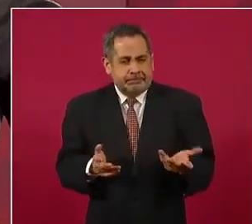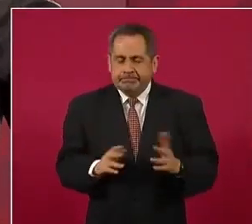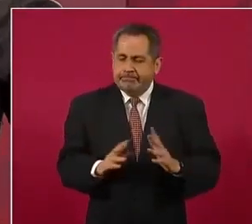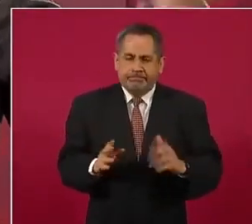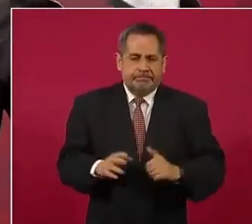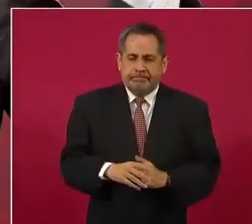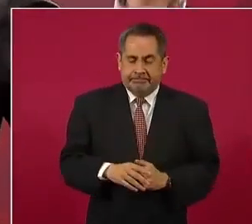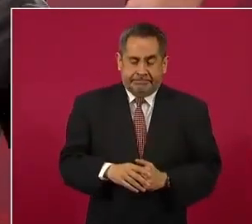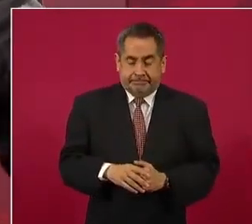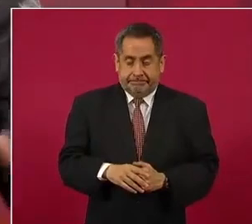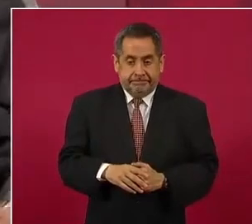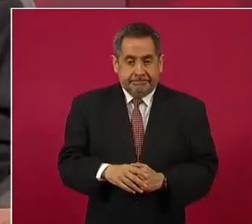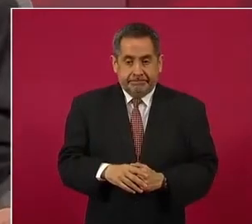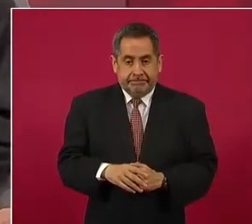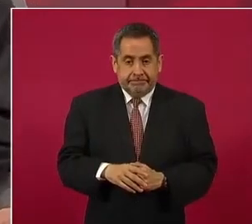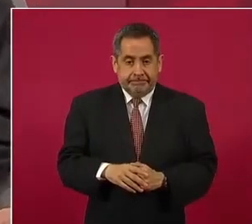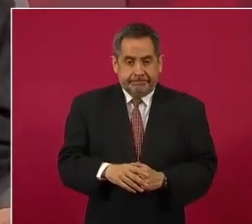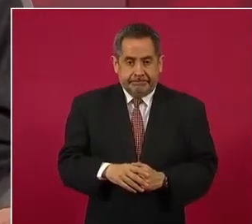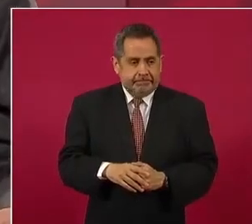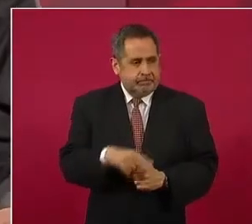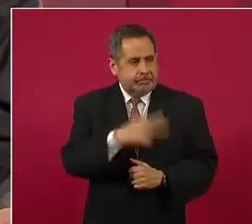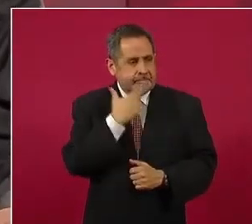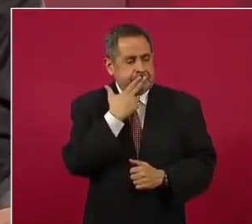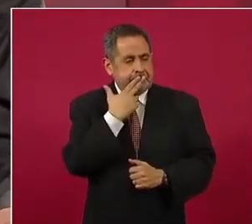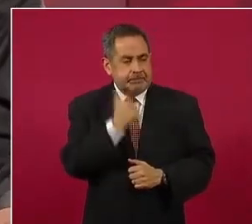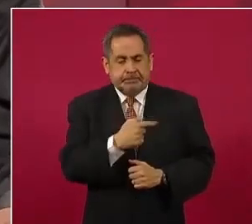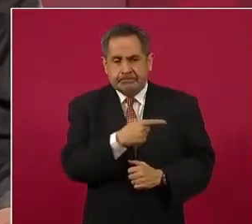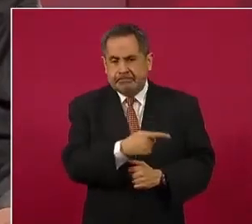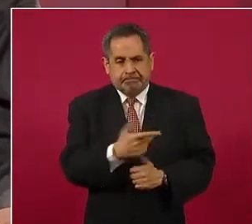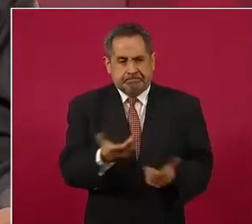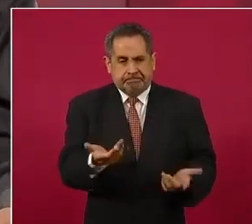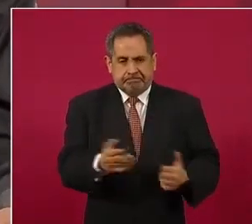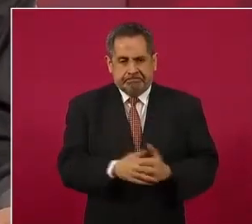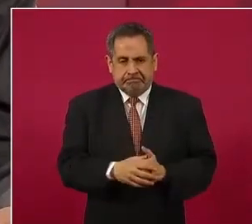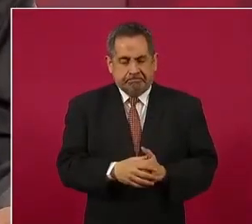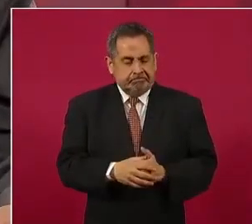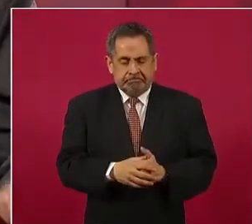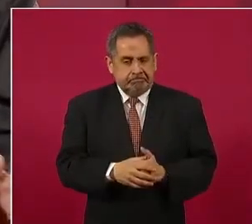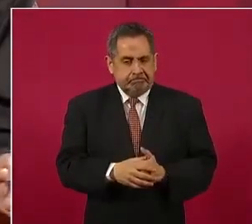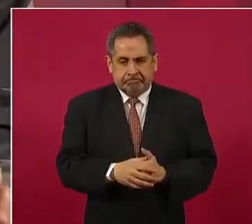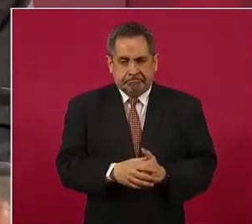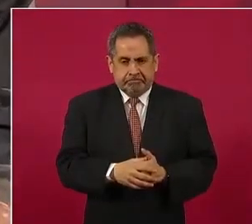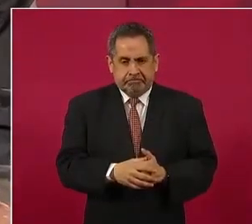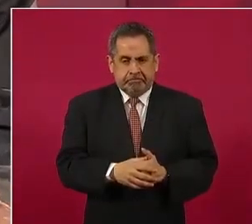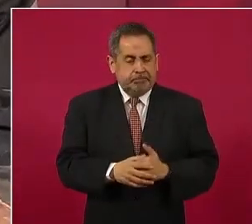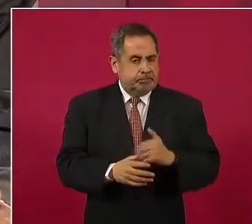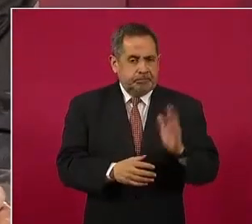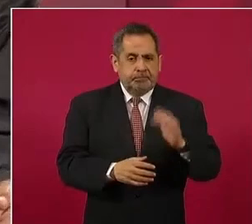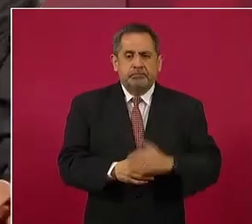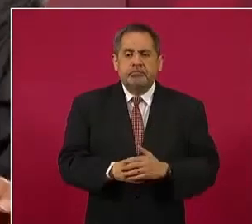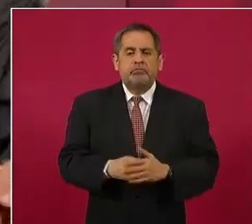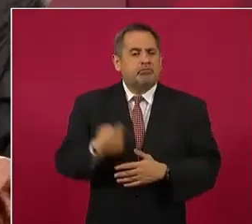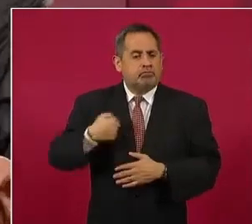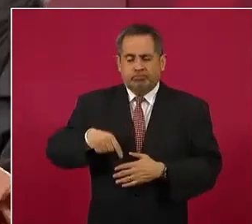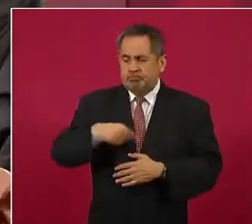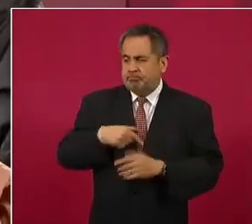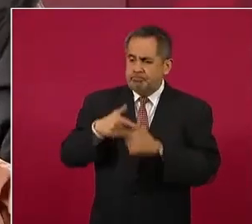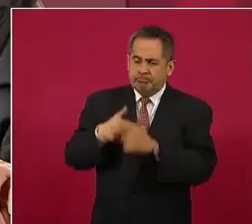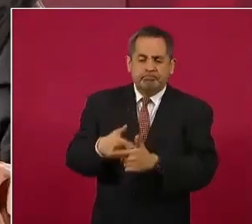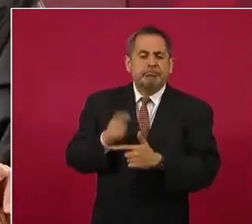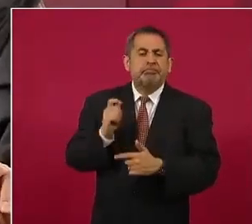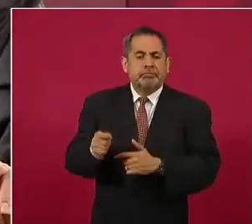pues no funcionan. Nosotros vamos a